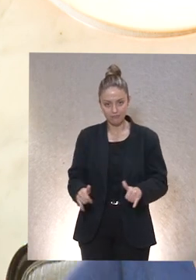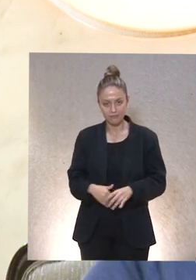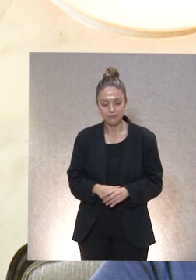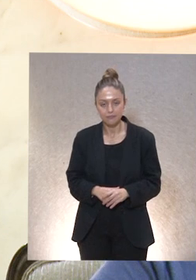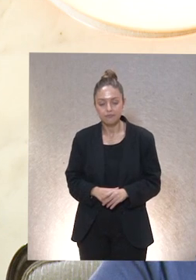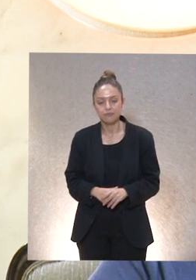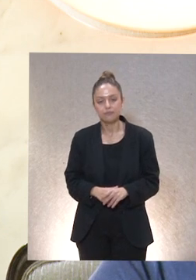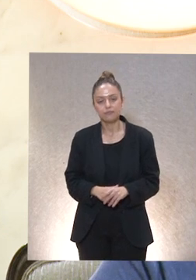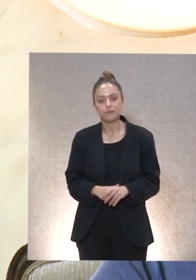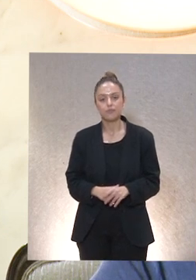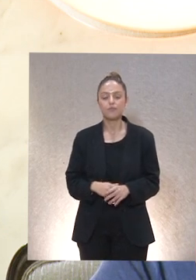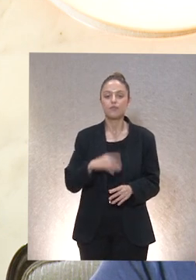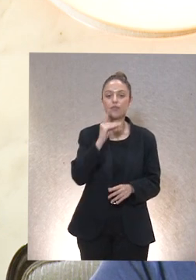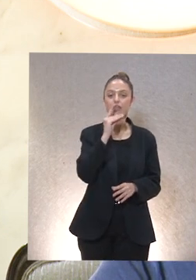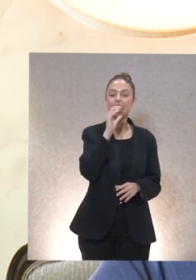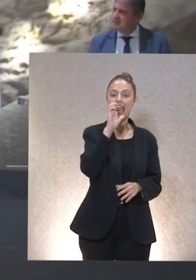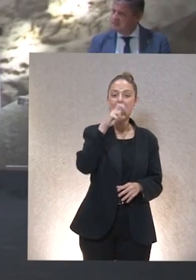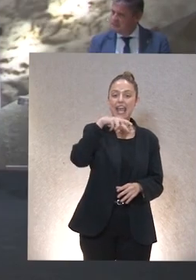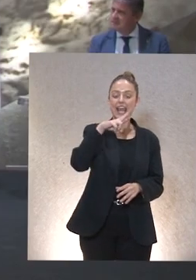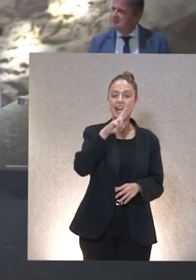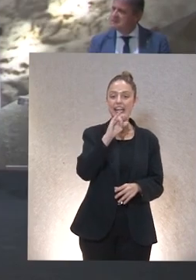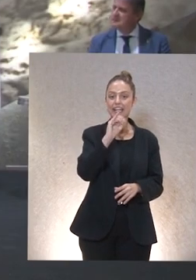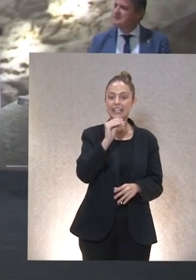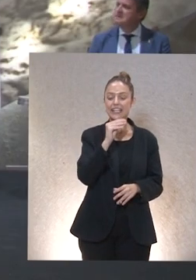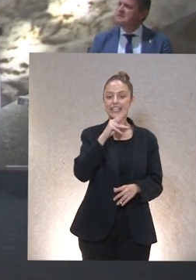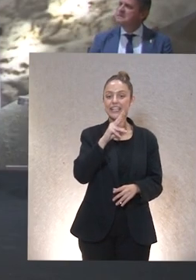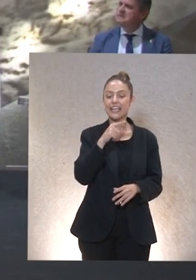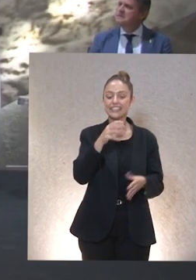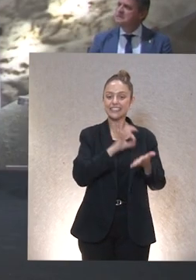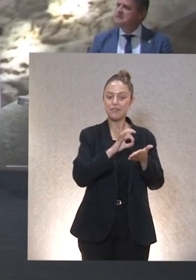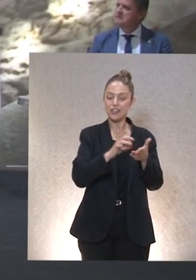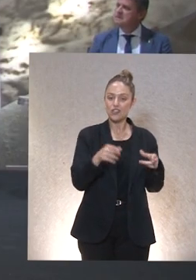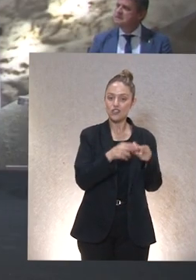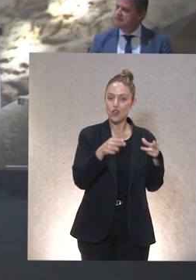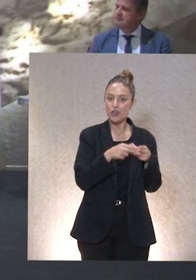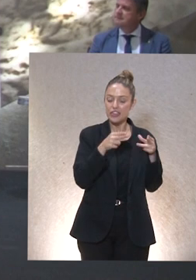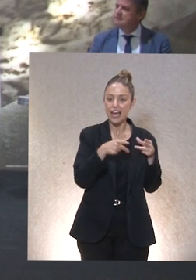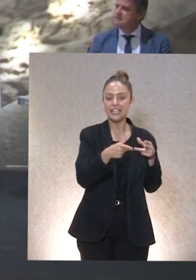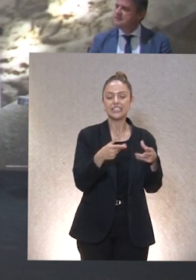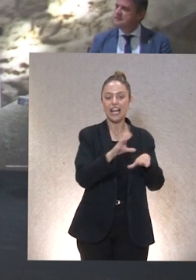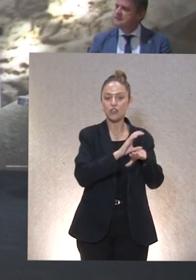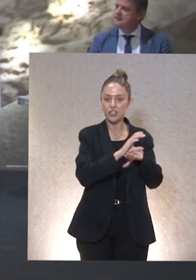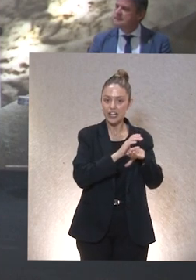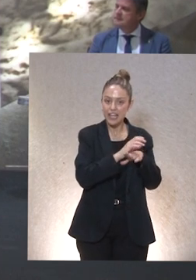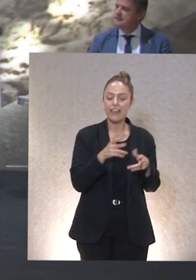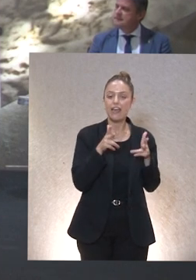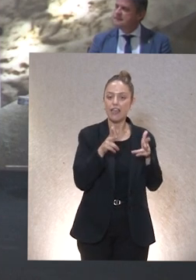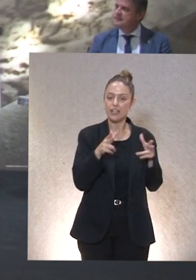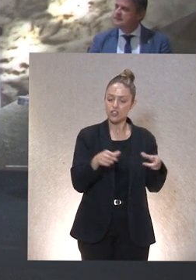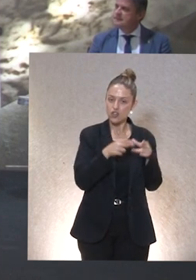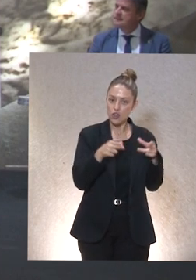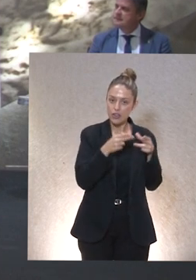bienvenida don Enrique Rodríguez Nuño director general de servicios sociales de la consejería de derechos sociales y bienestar